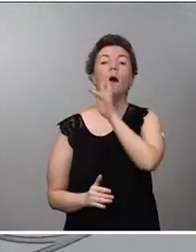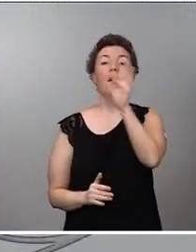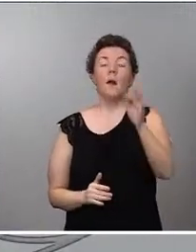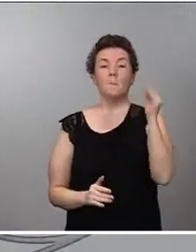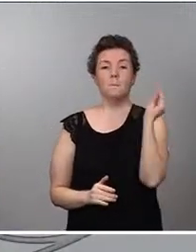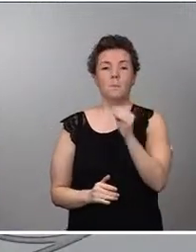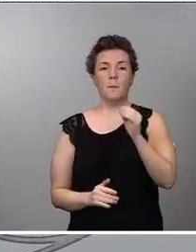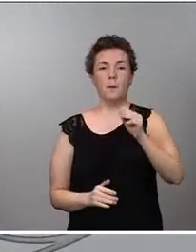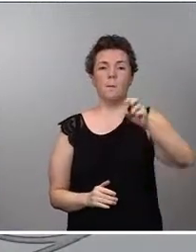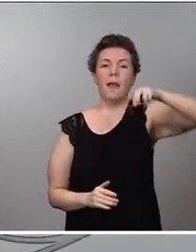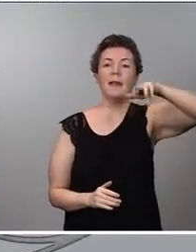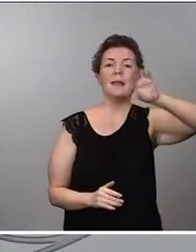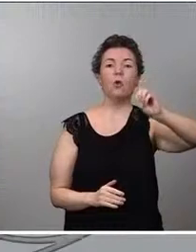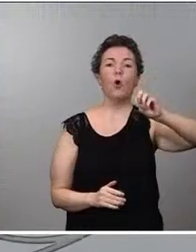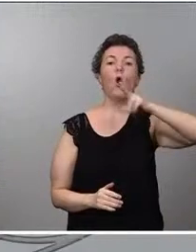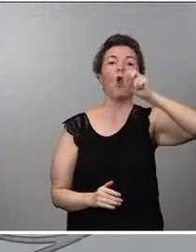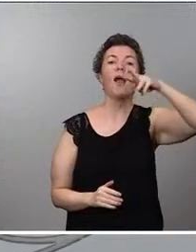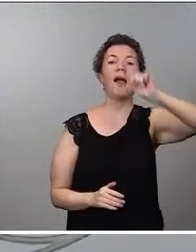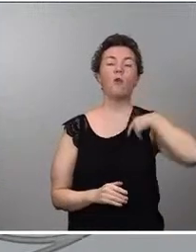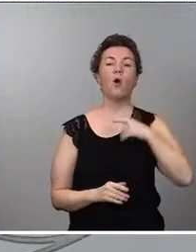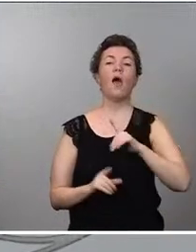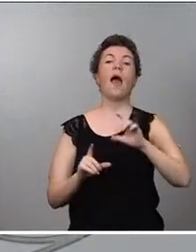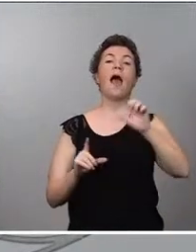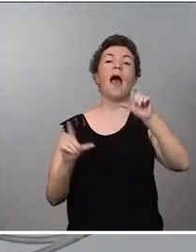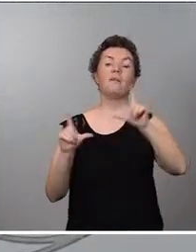Marino Holgado, de Antena 3 Televisión.